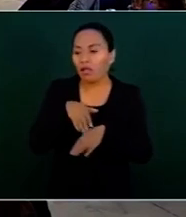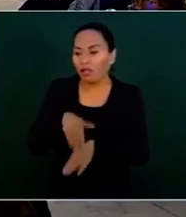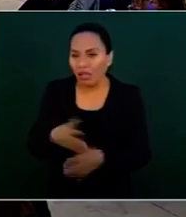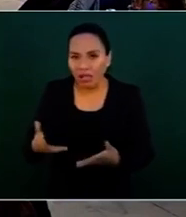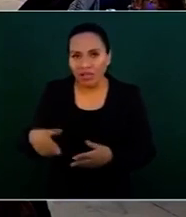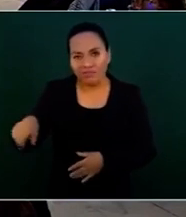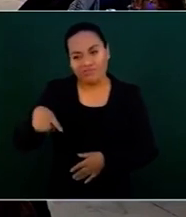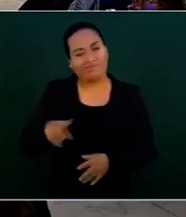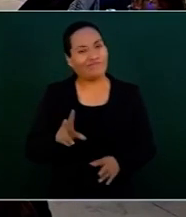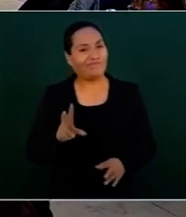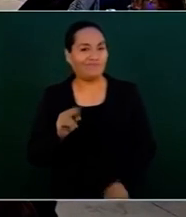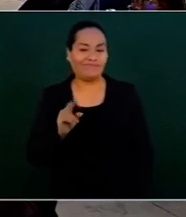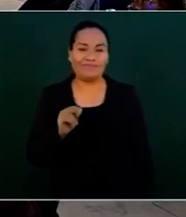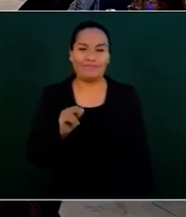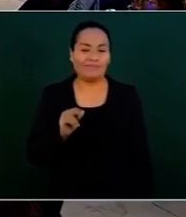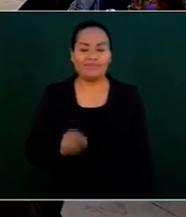Este,